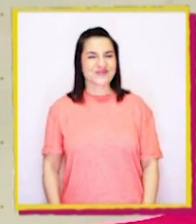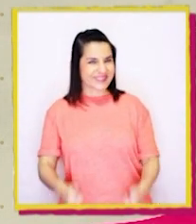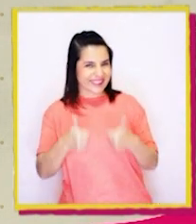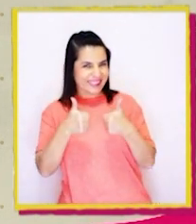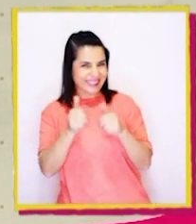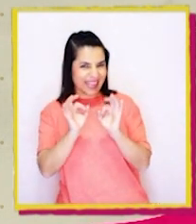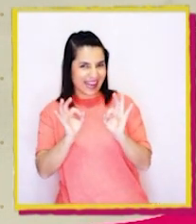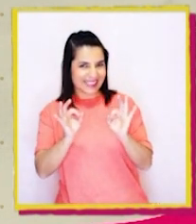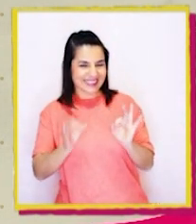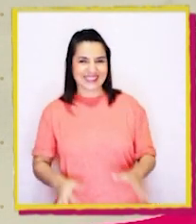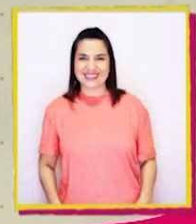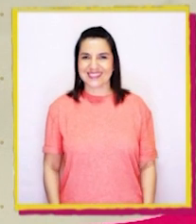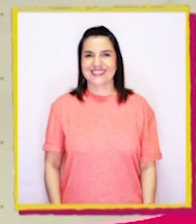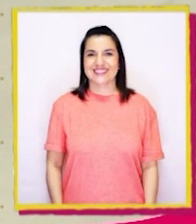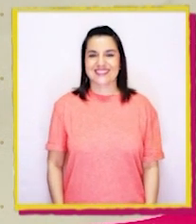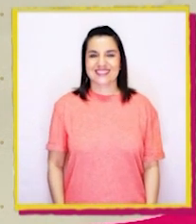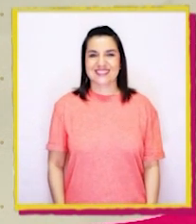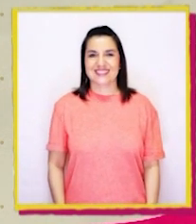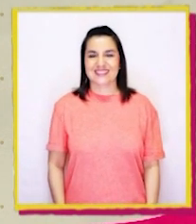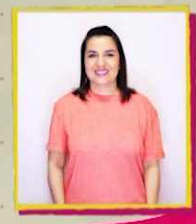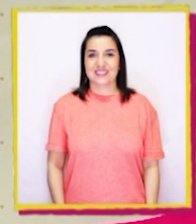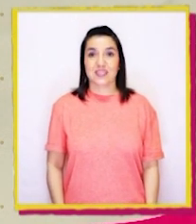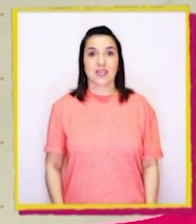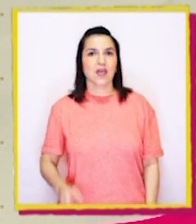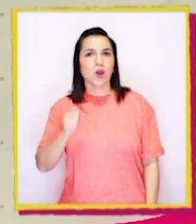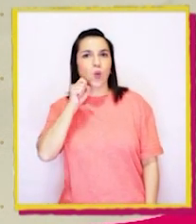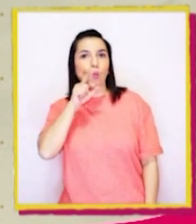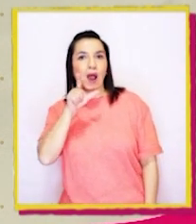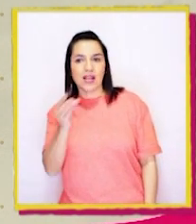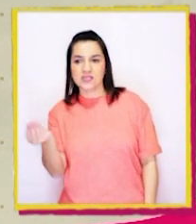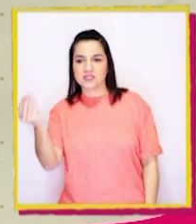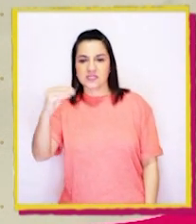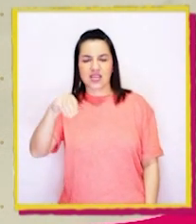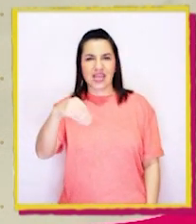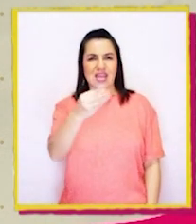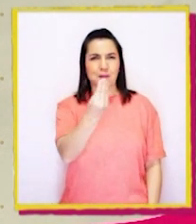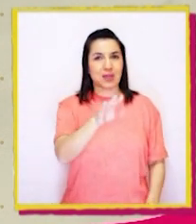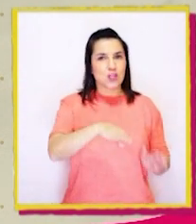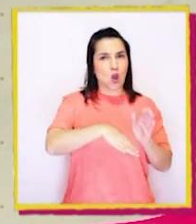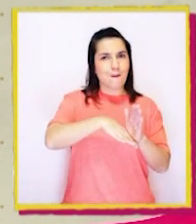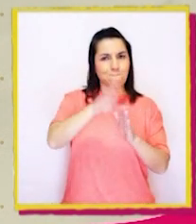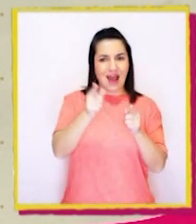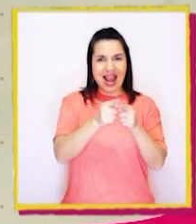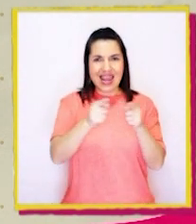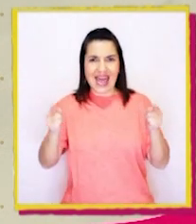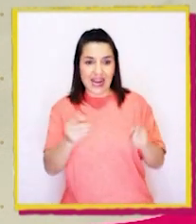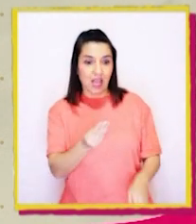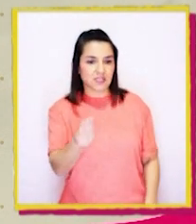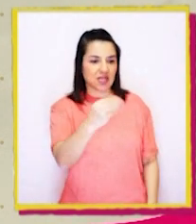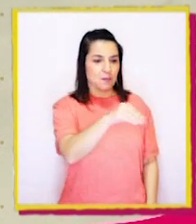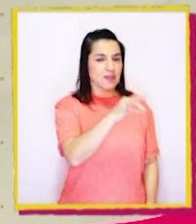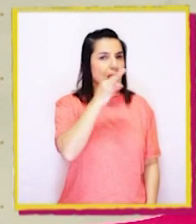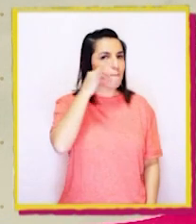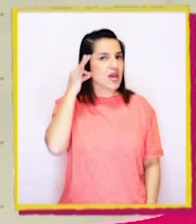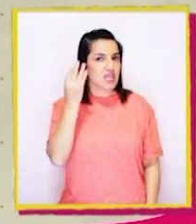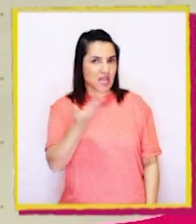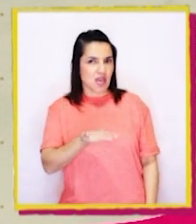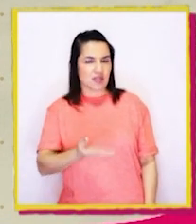¡Eso! ¡Excelente! ¿Y qué serpiente es más larga que la amarilla?